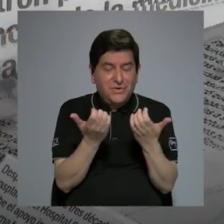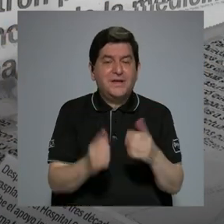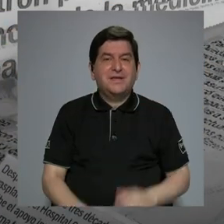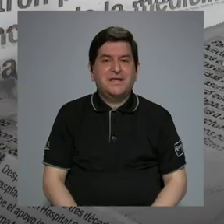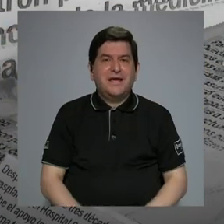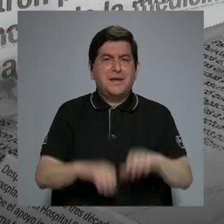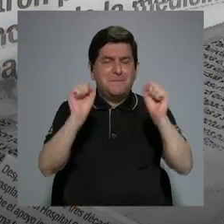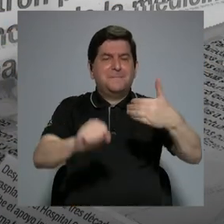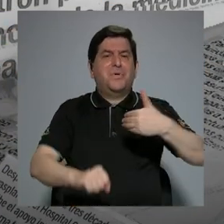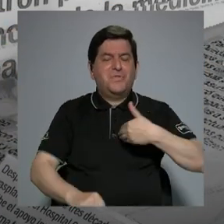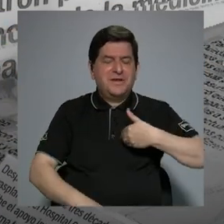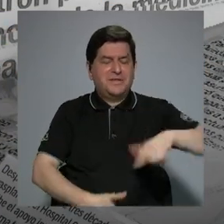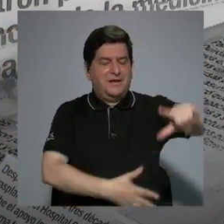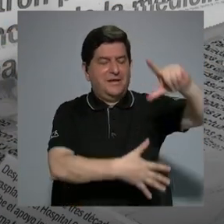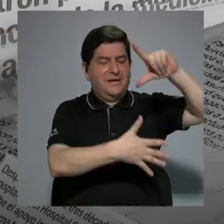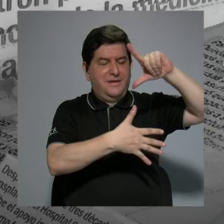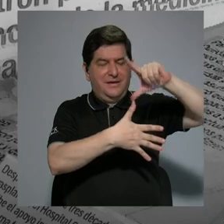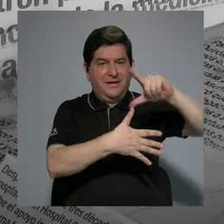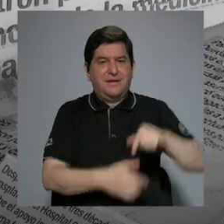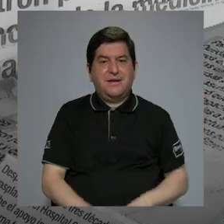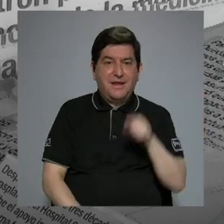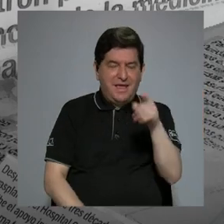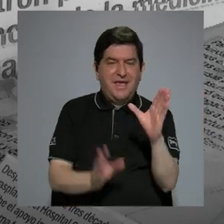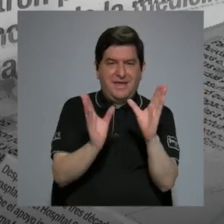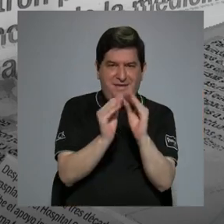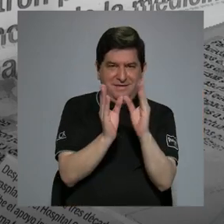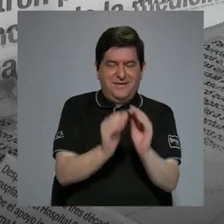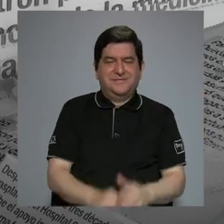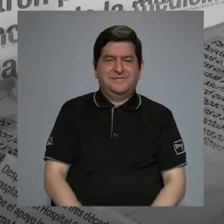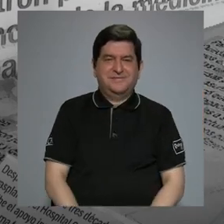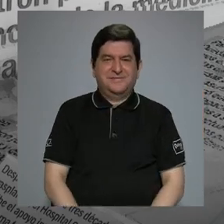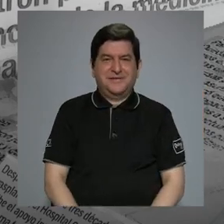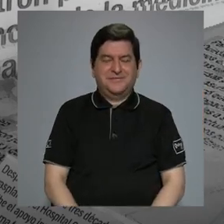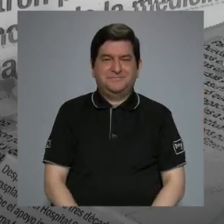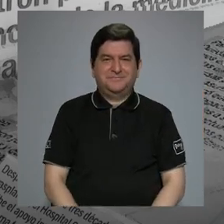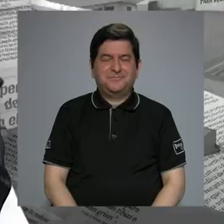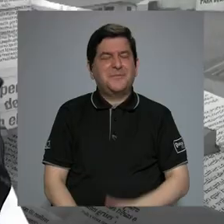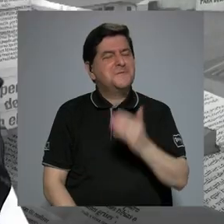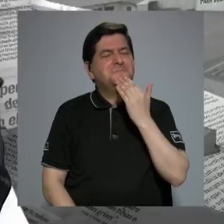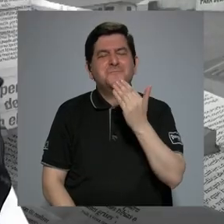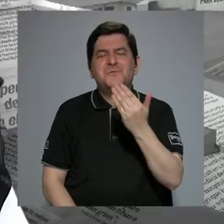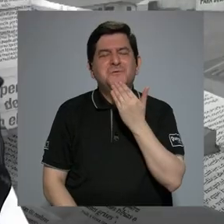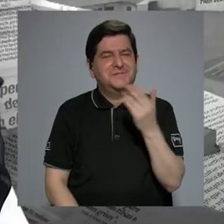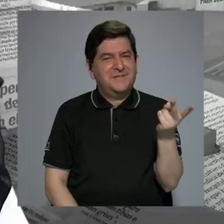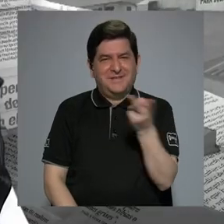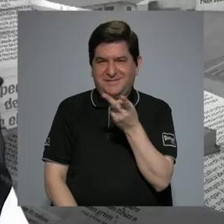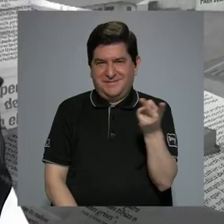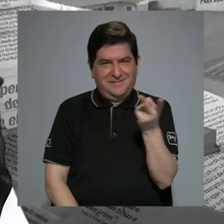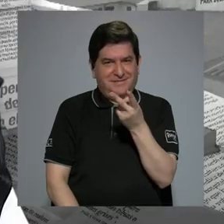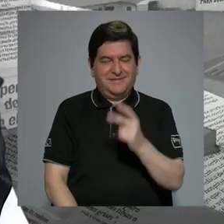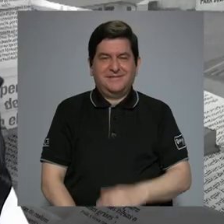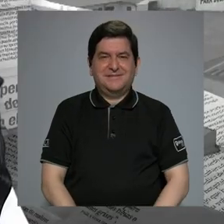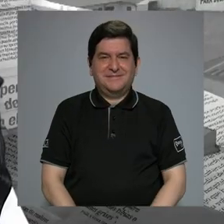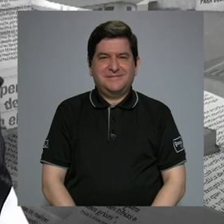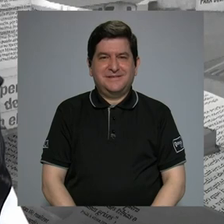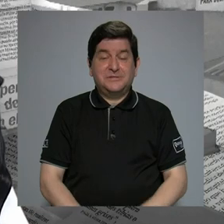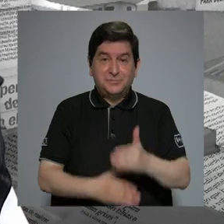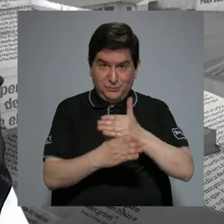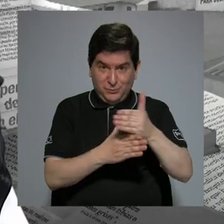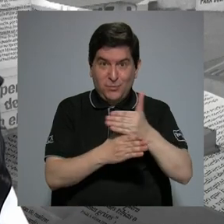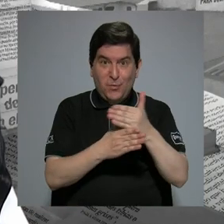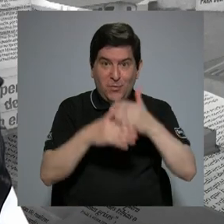obtener para América Latina en este congreso. Bueno, en realidad les doy las gracias a ustedes dos por haber